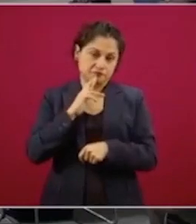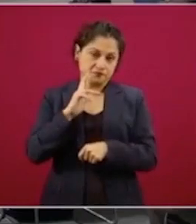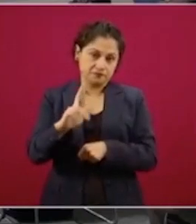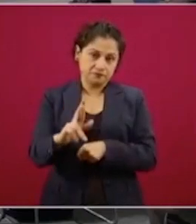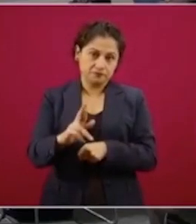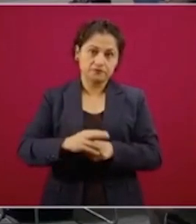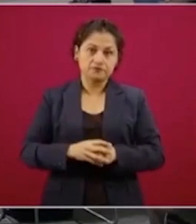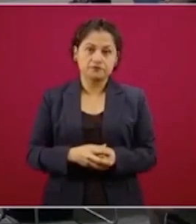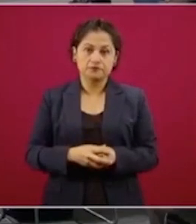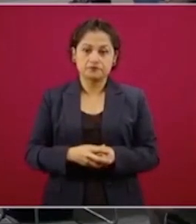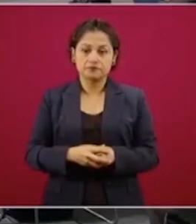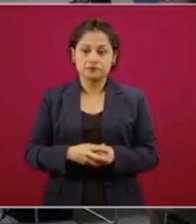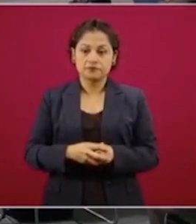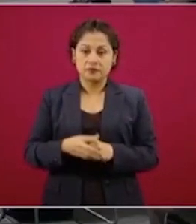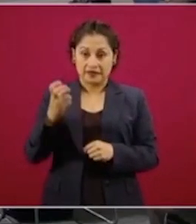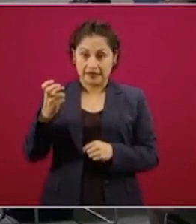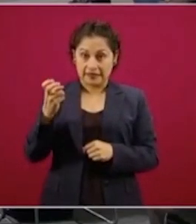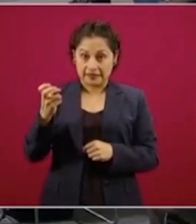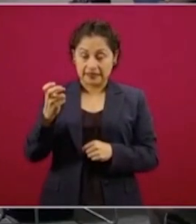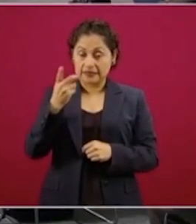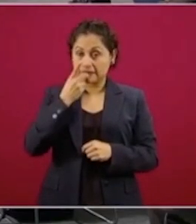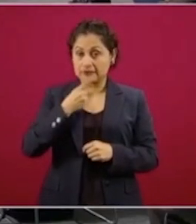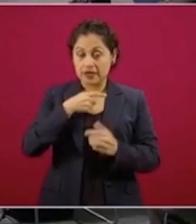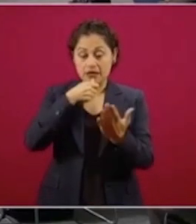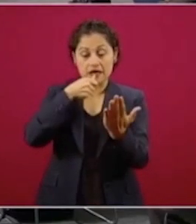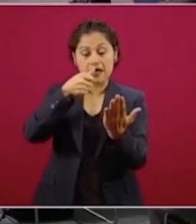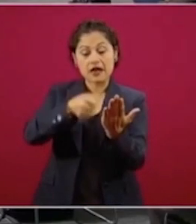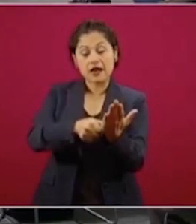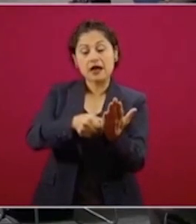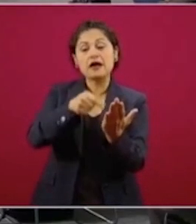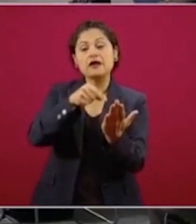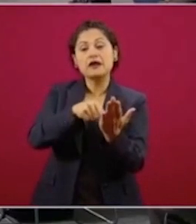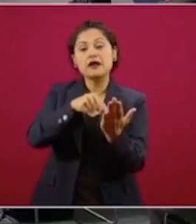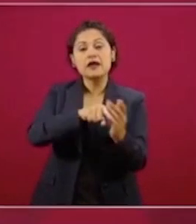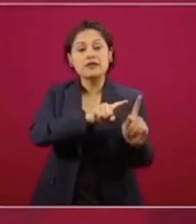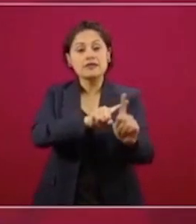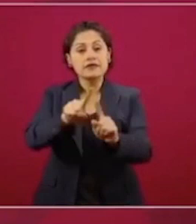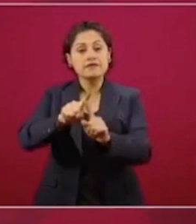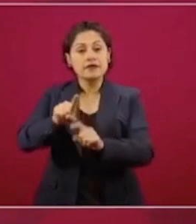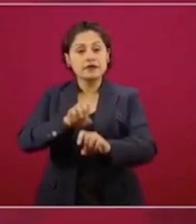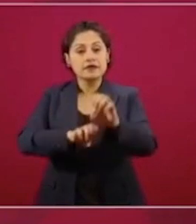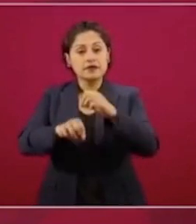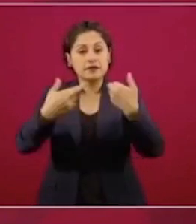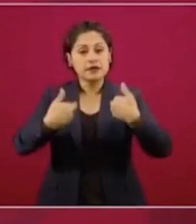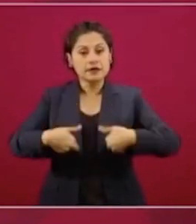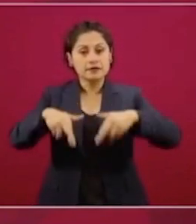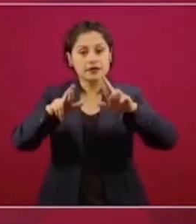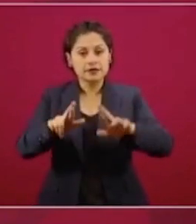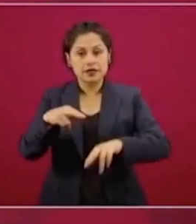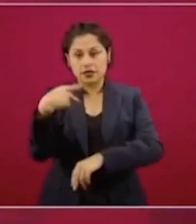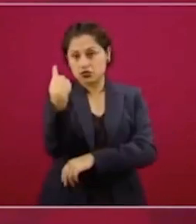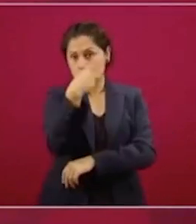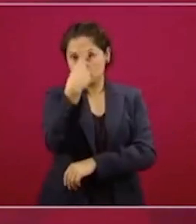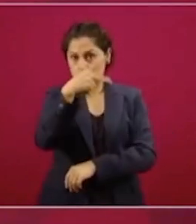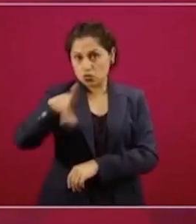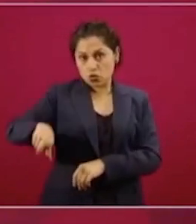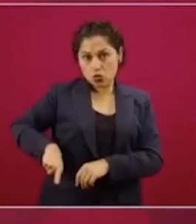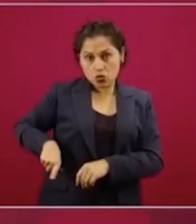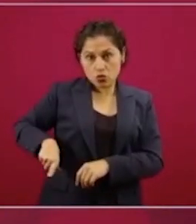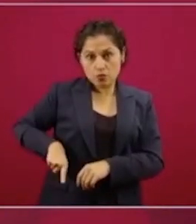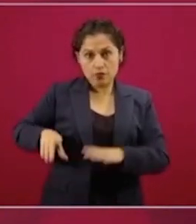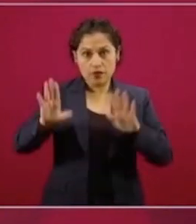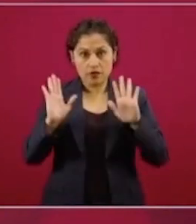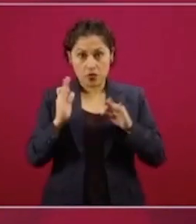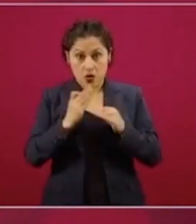Es una carta de representantes dirigida a su gobierno. Hasta el día de hoy no es un tema